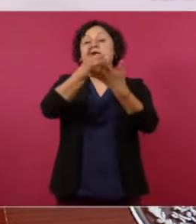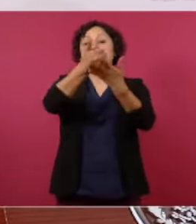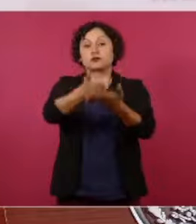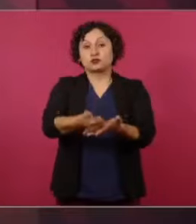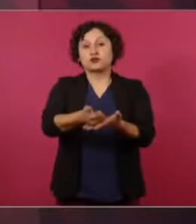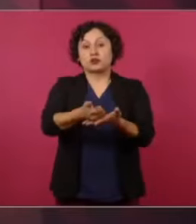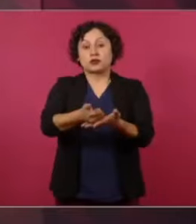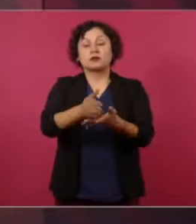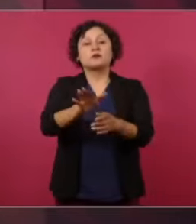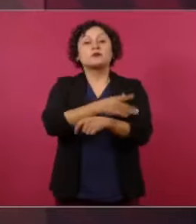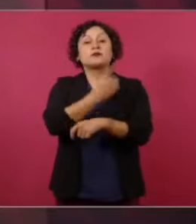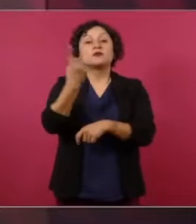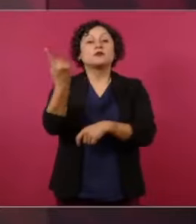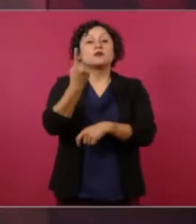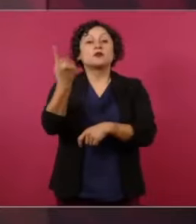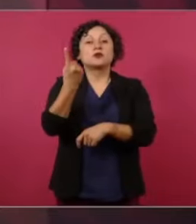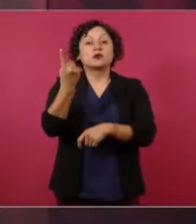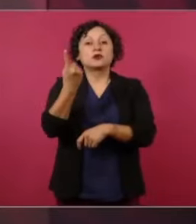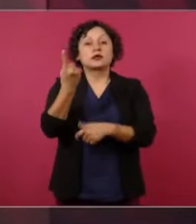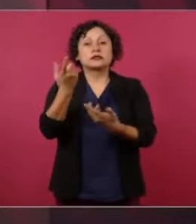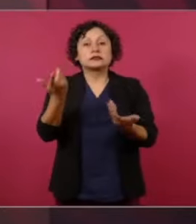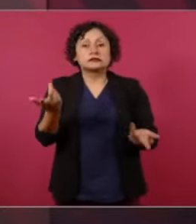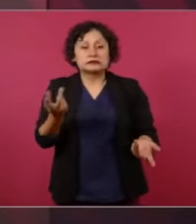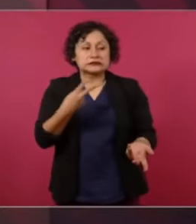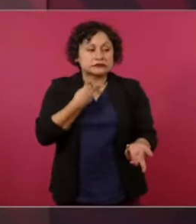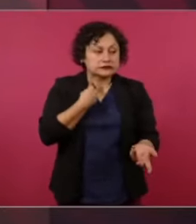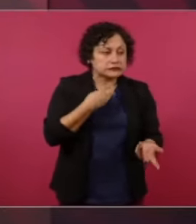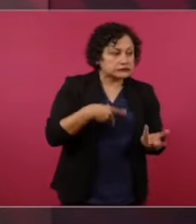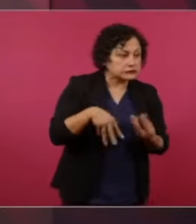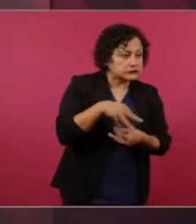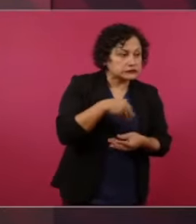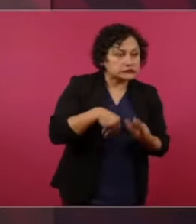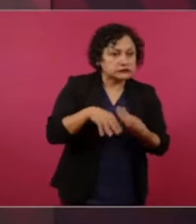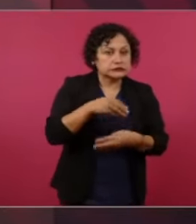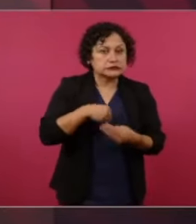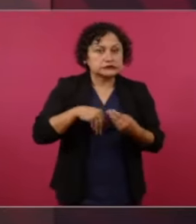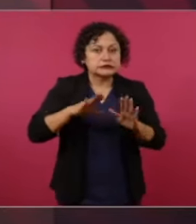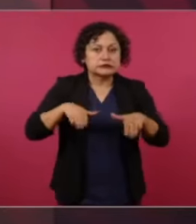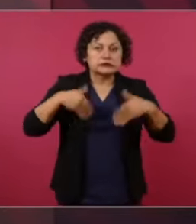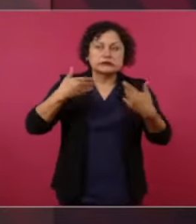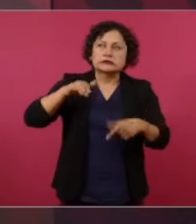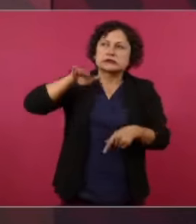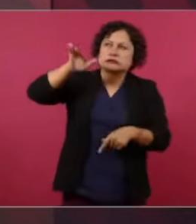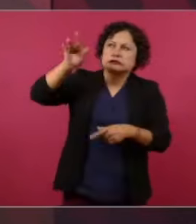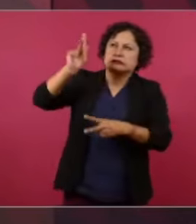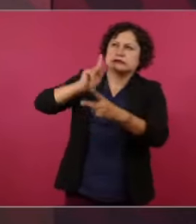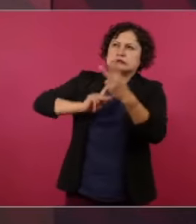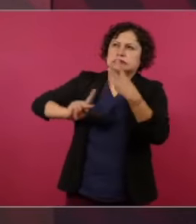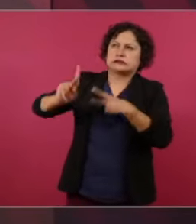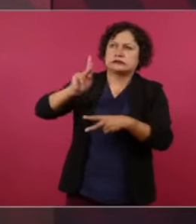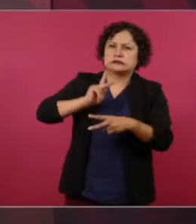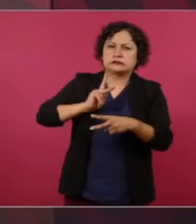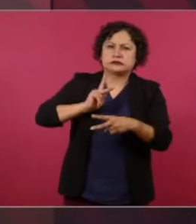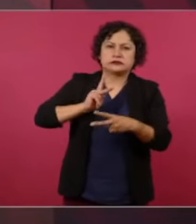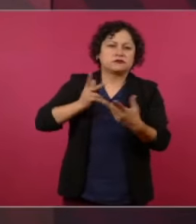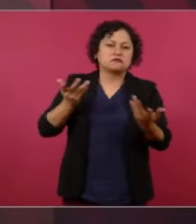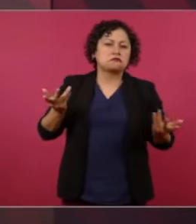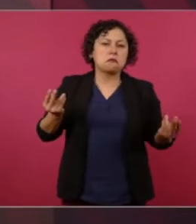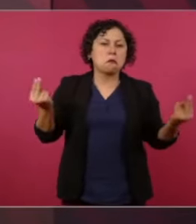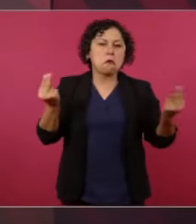acudir a endeudar al país, aún enfrentando la pandemia.